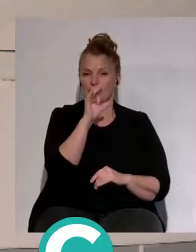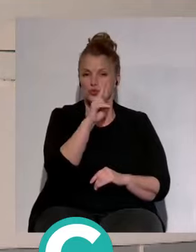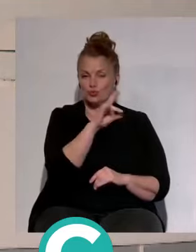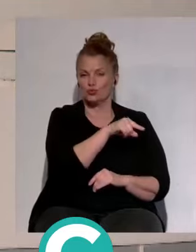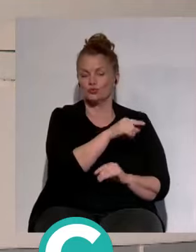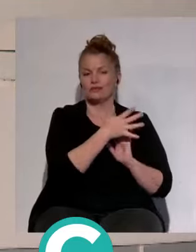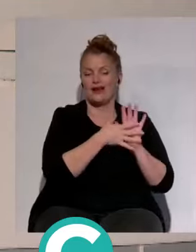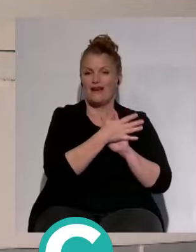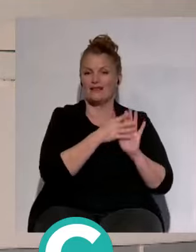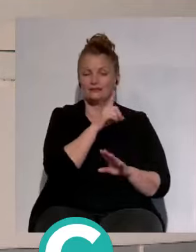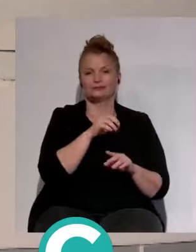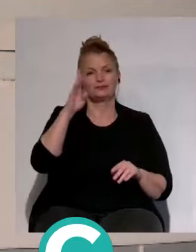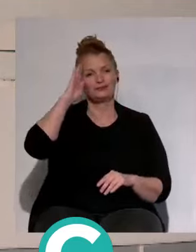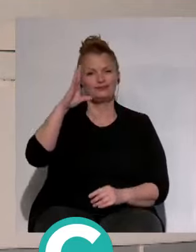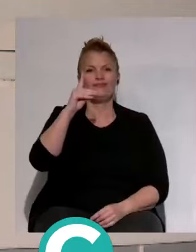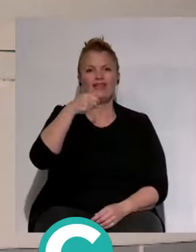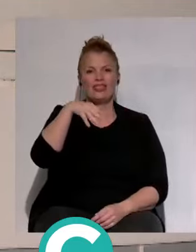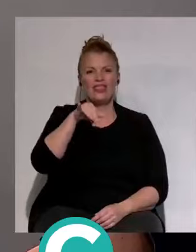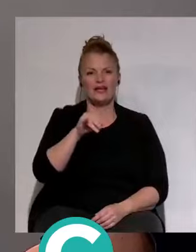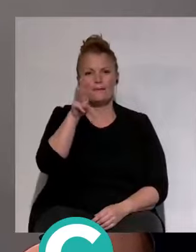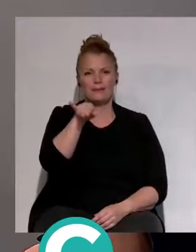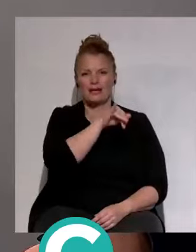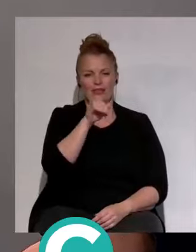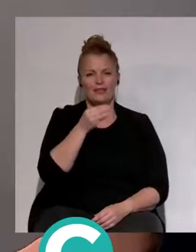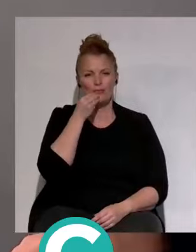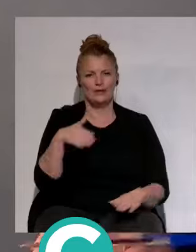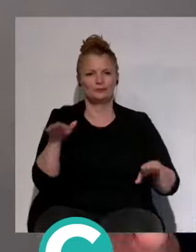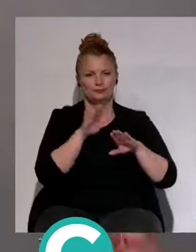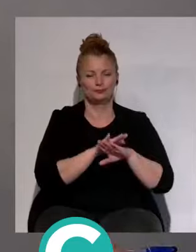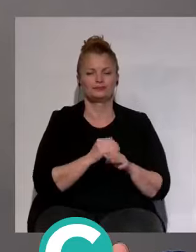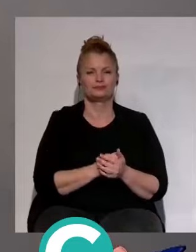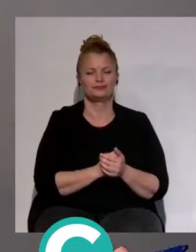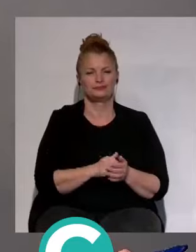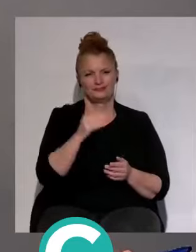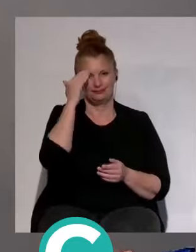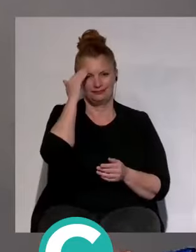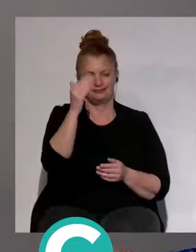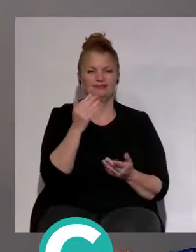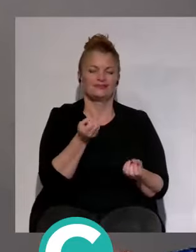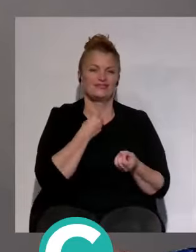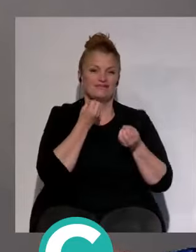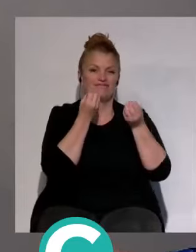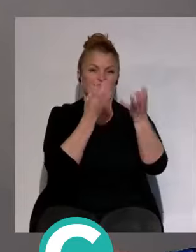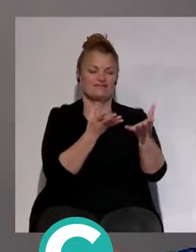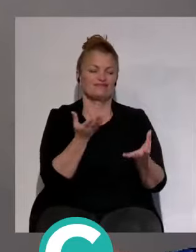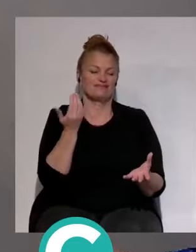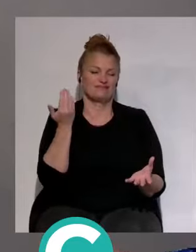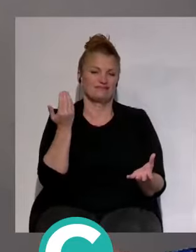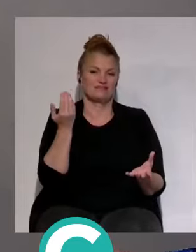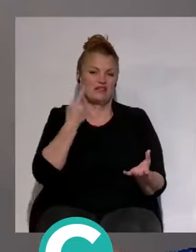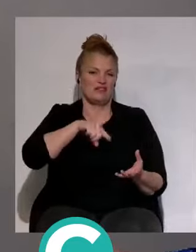de los aficionados del CAI. Dani Pérez, muy buenas. Muy buenas. Próneca de una muerte anunciada. Yo creo que estábamos muy